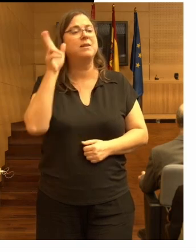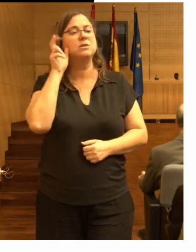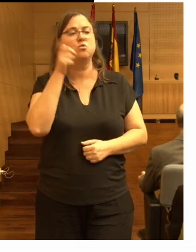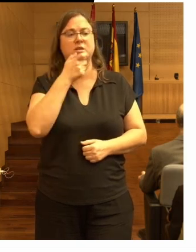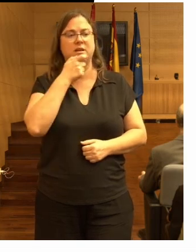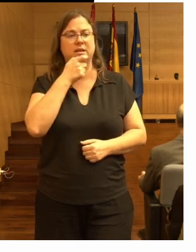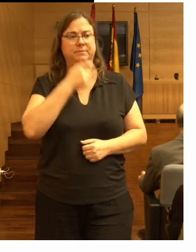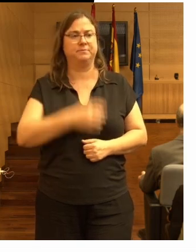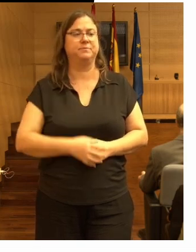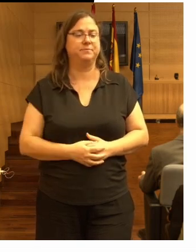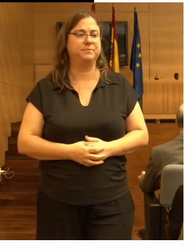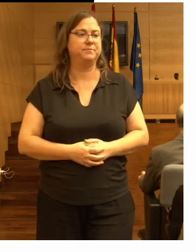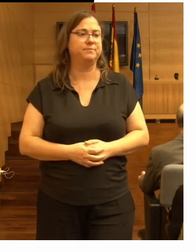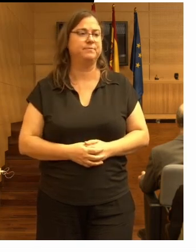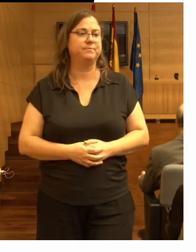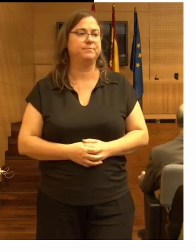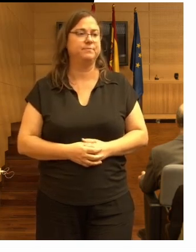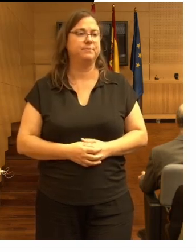también